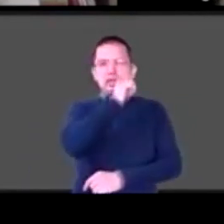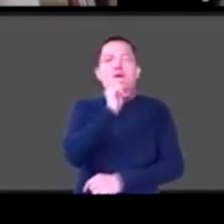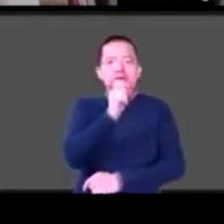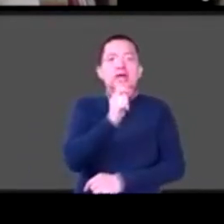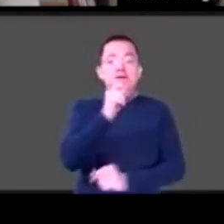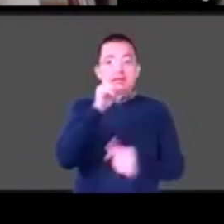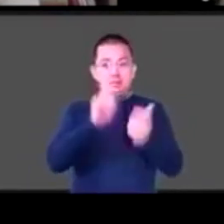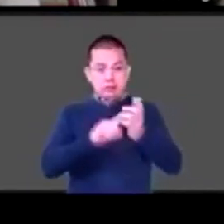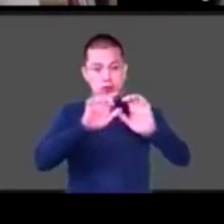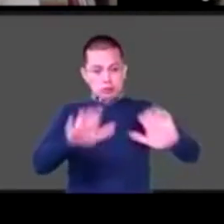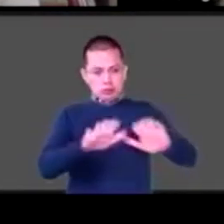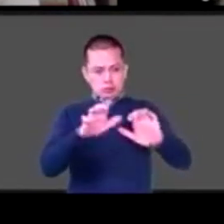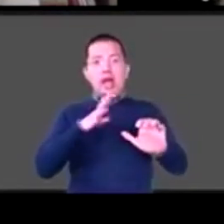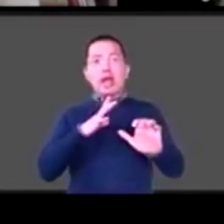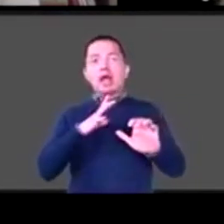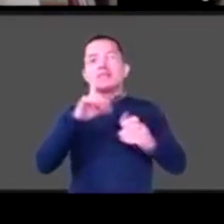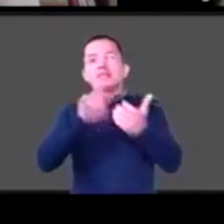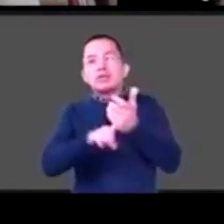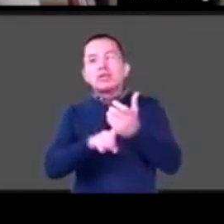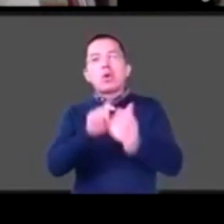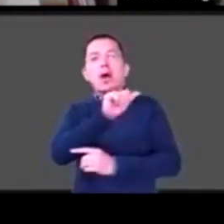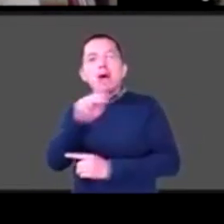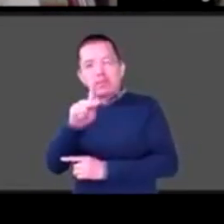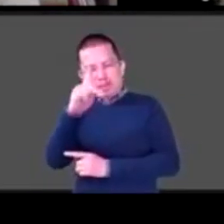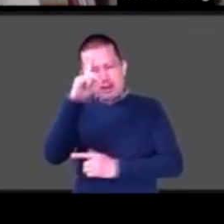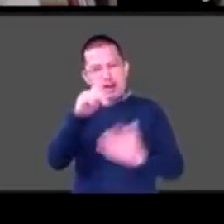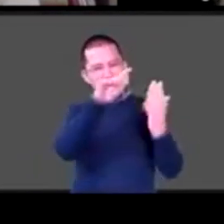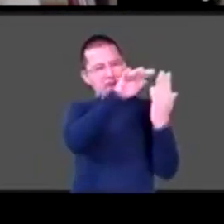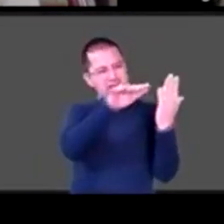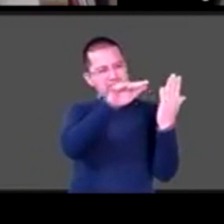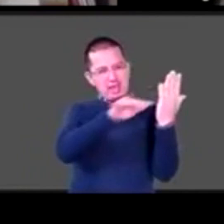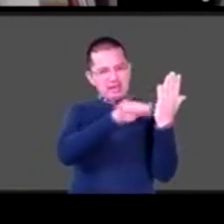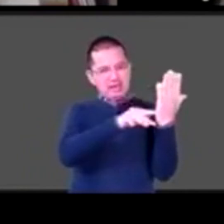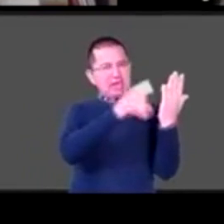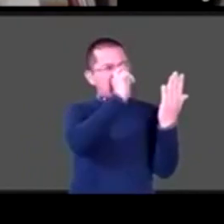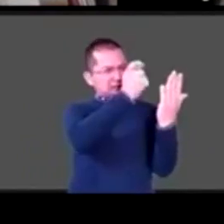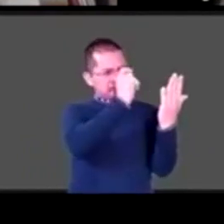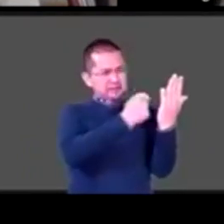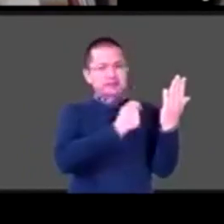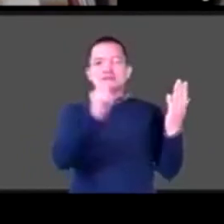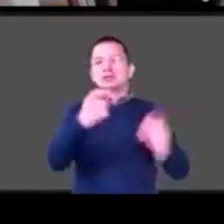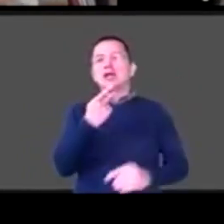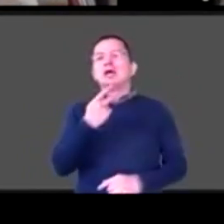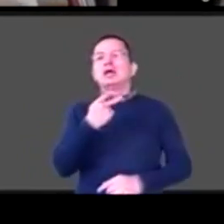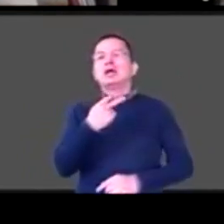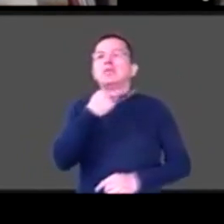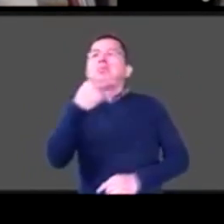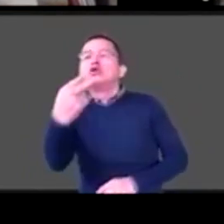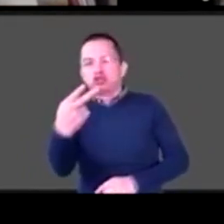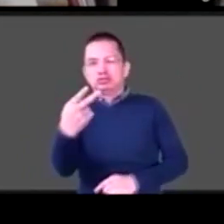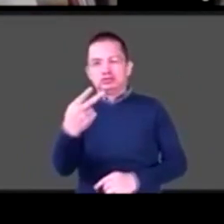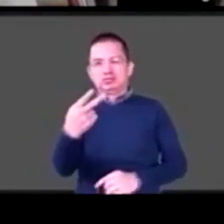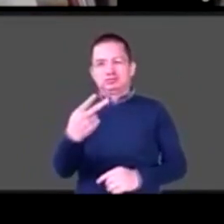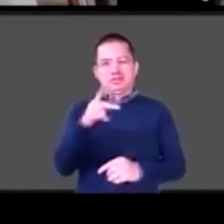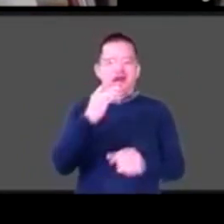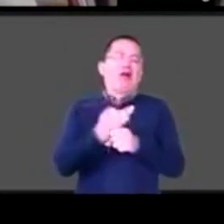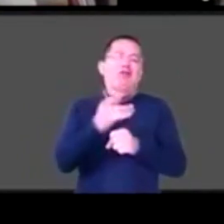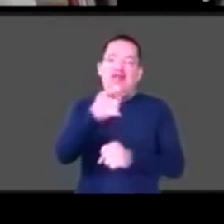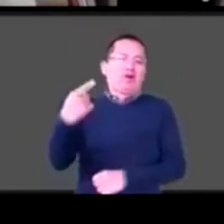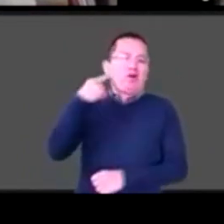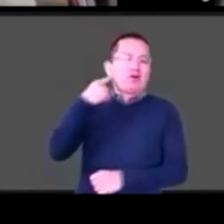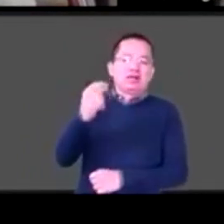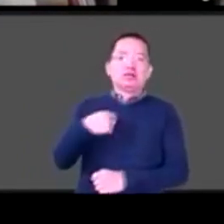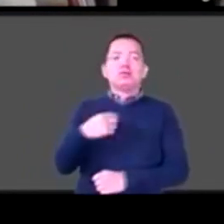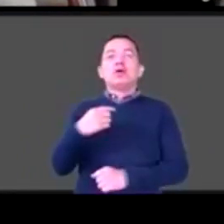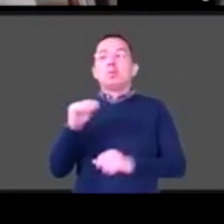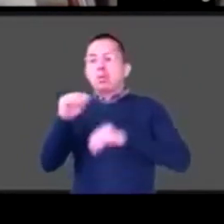pantalla que utilizamos, que son unos softwares que hablan, que el presidente acaba de hablar ahorita aún aquí de fondo de los softwares que tengo, entonces